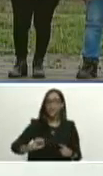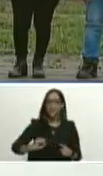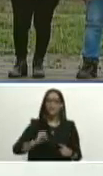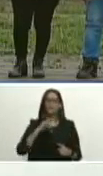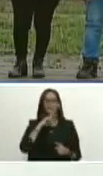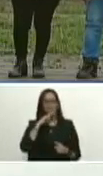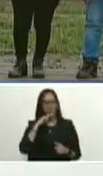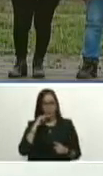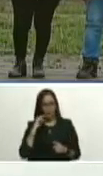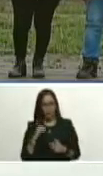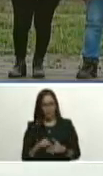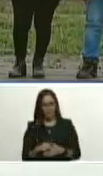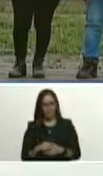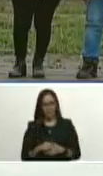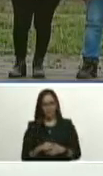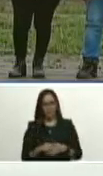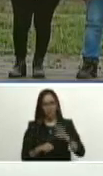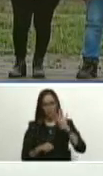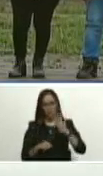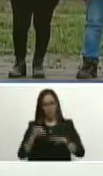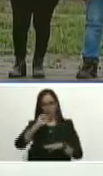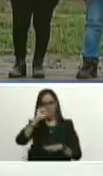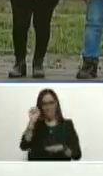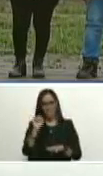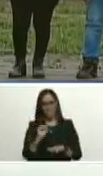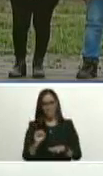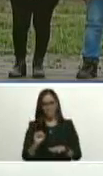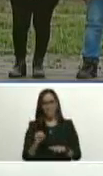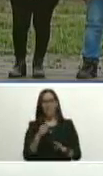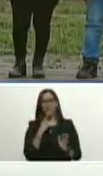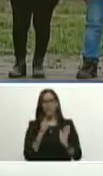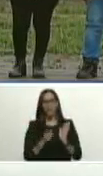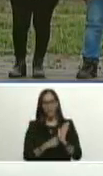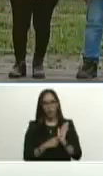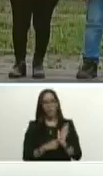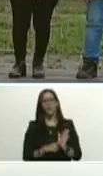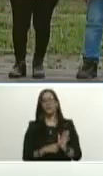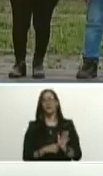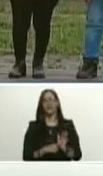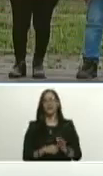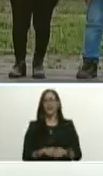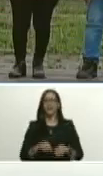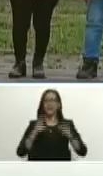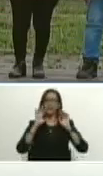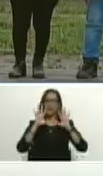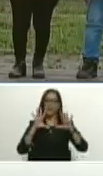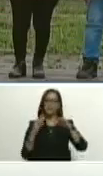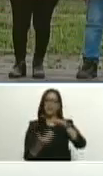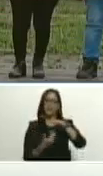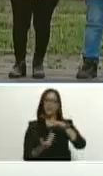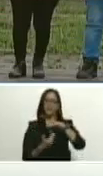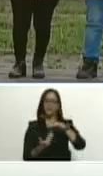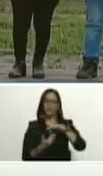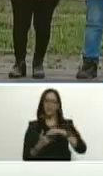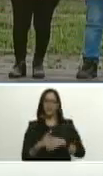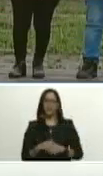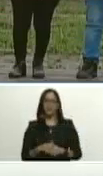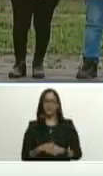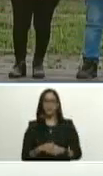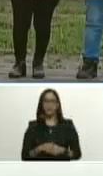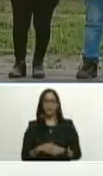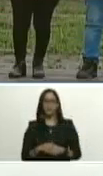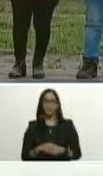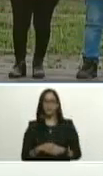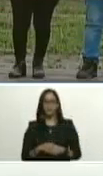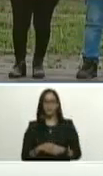sabrosos las 4S que se cumplen en el décimo vértice de la gran misión agro Venezuela